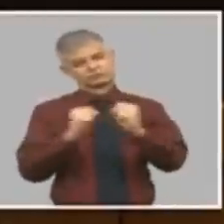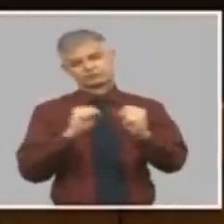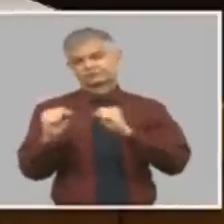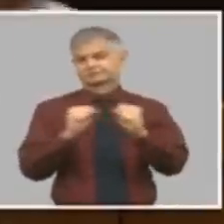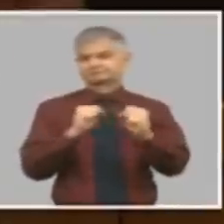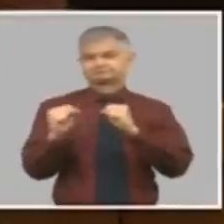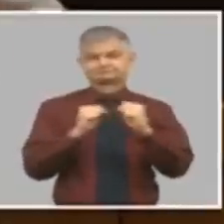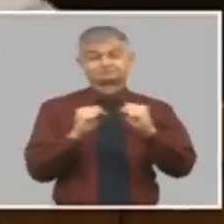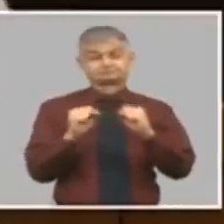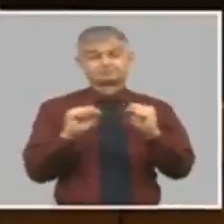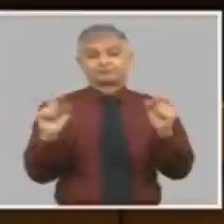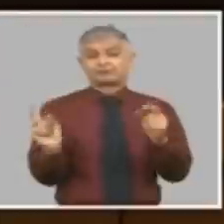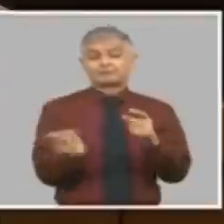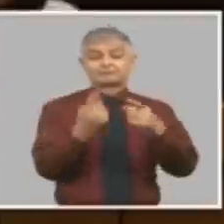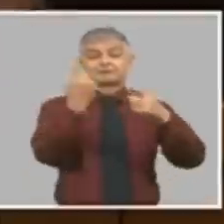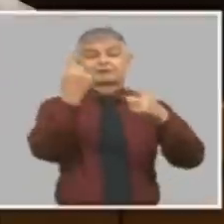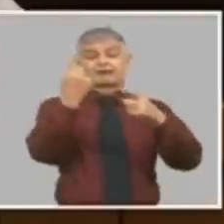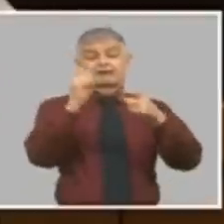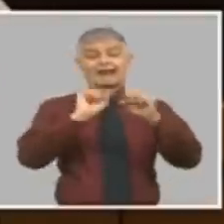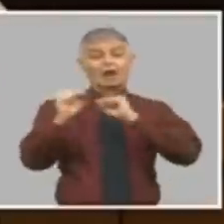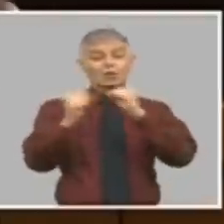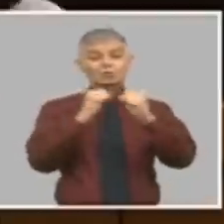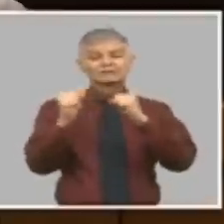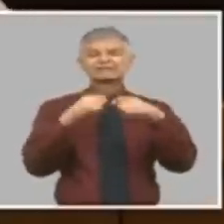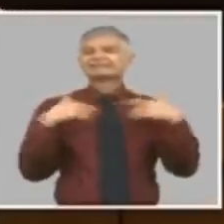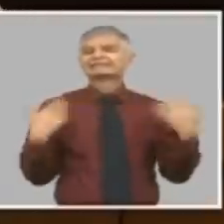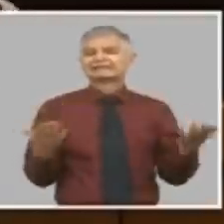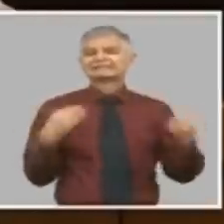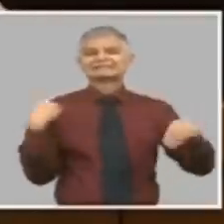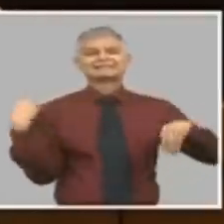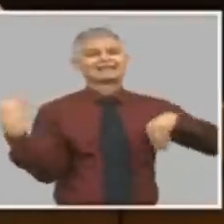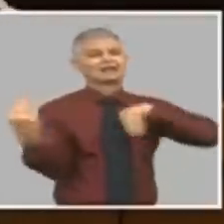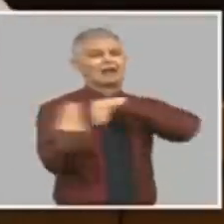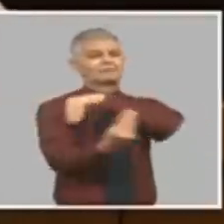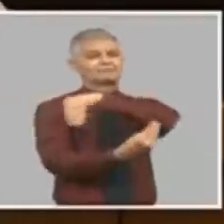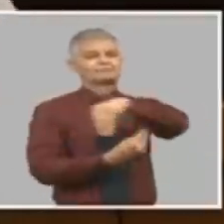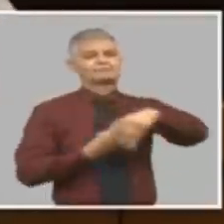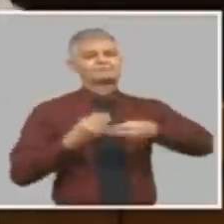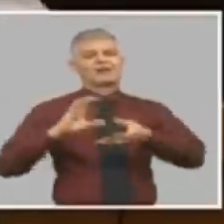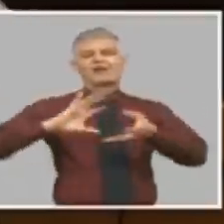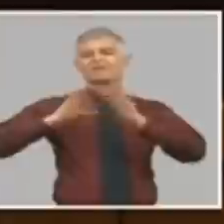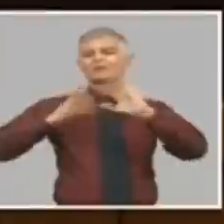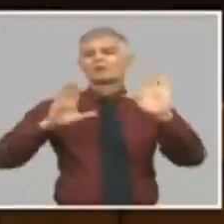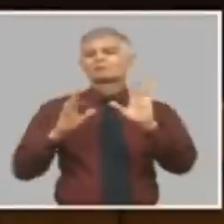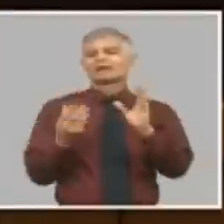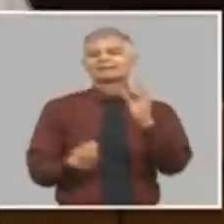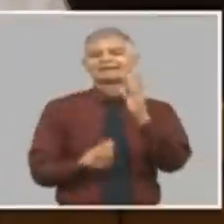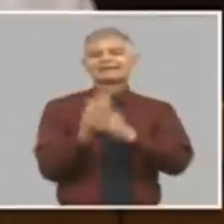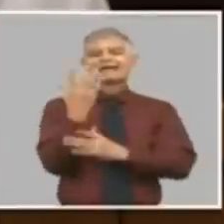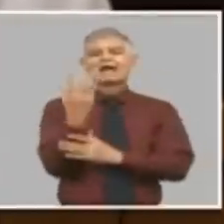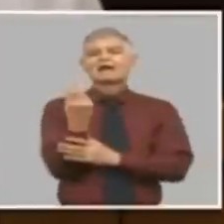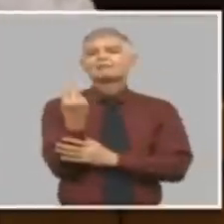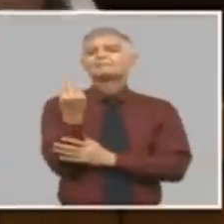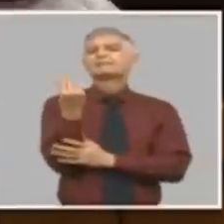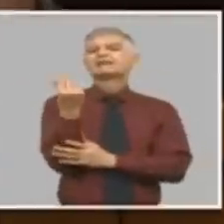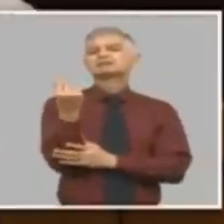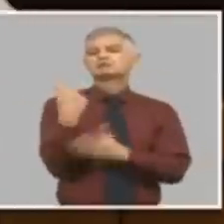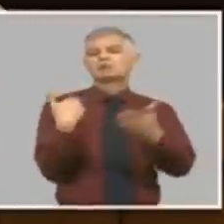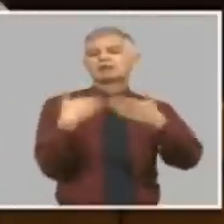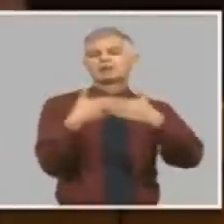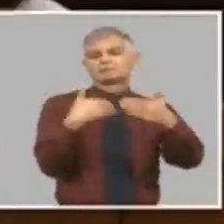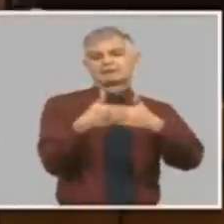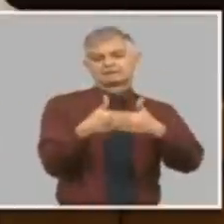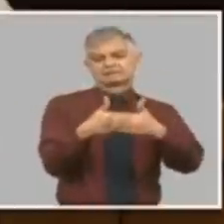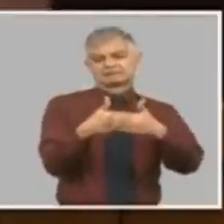el primer ajuste es que se transforma totalmente el mecanismo de formar precios empresariales y se